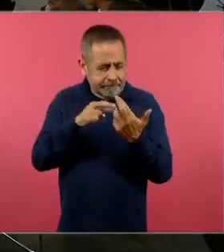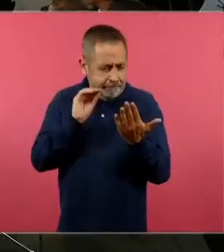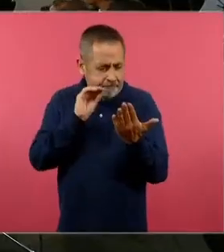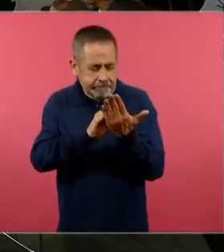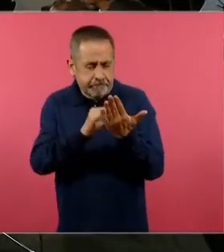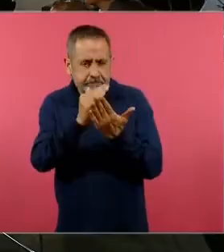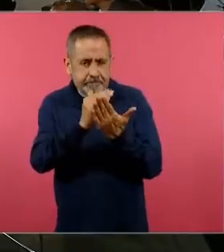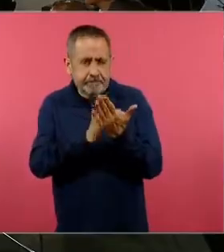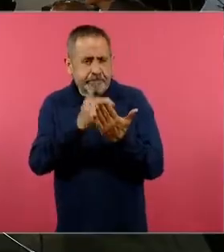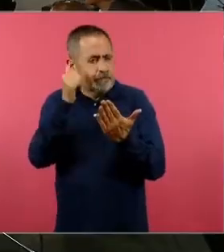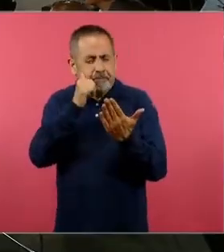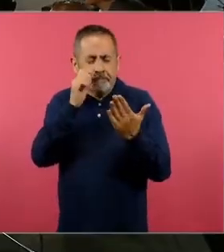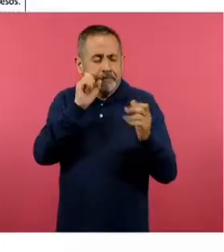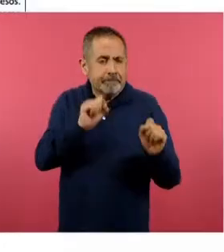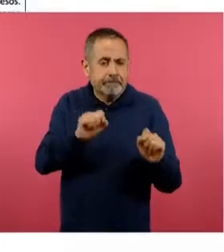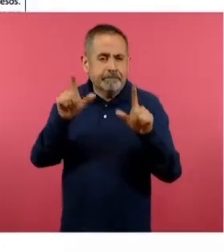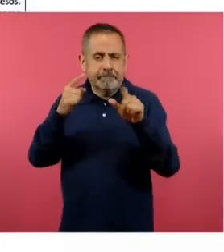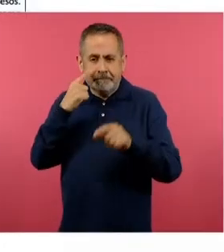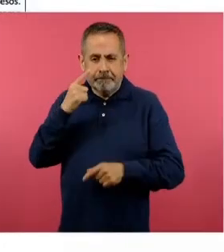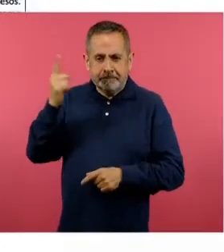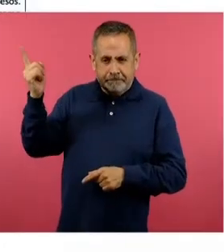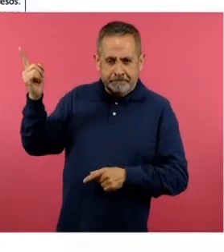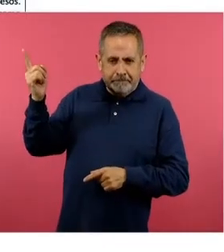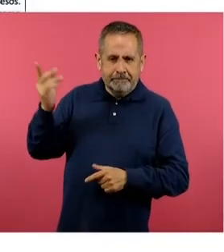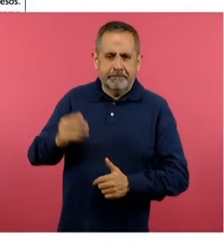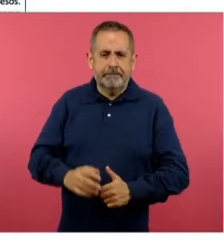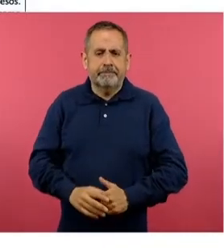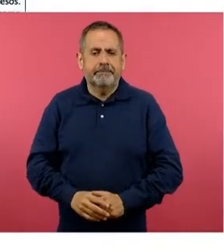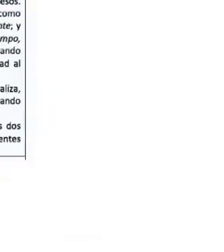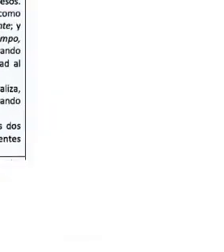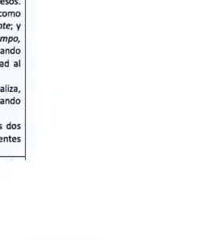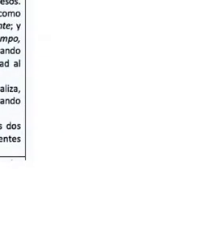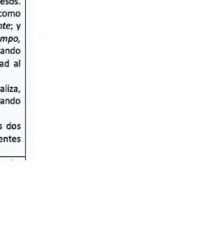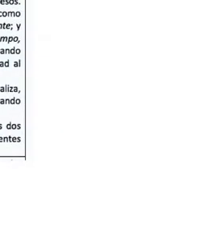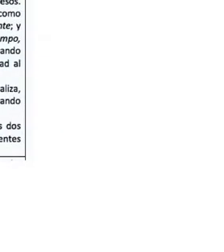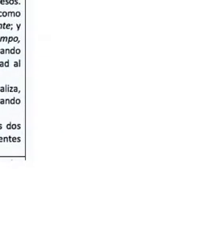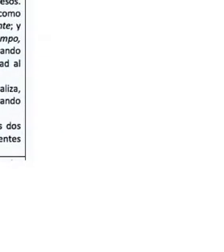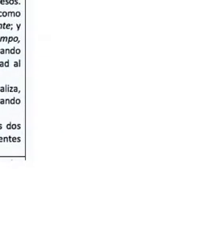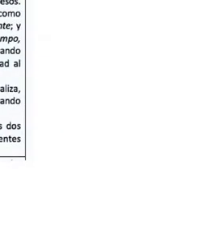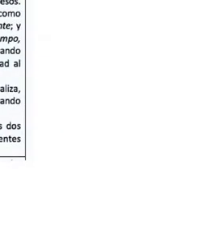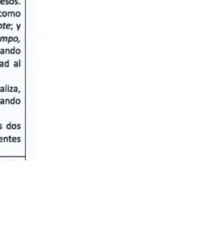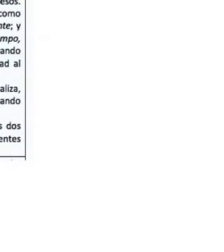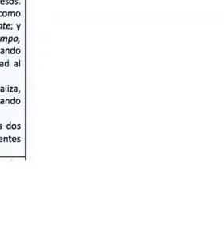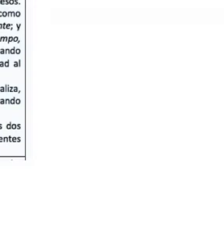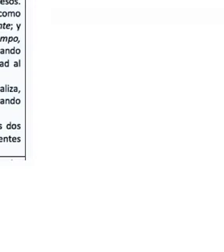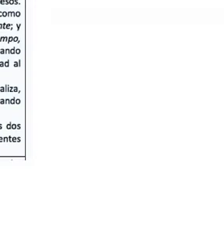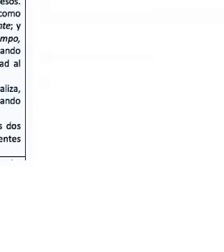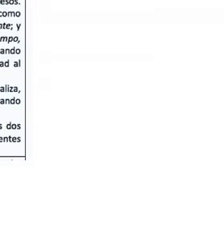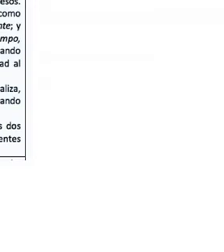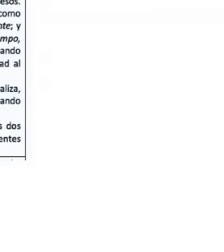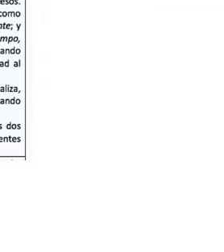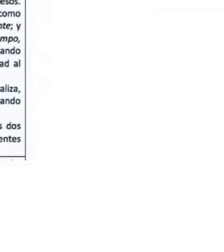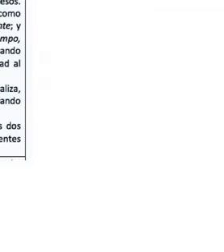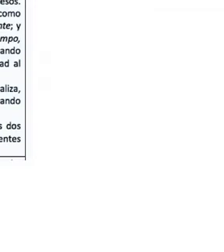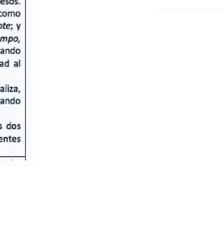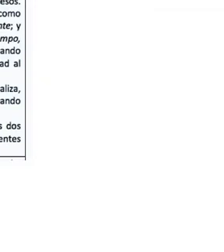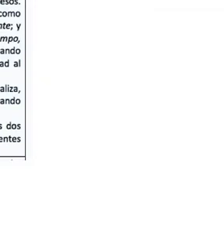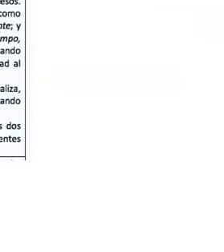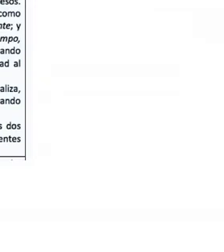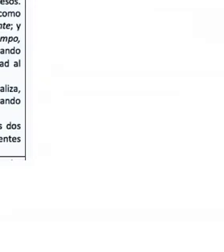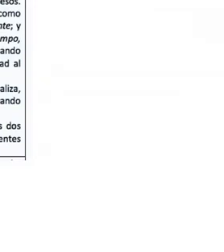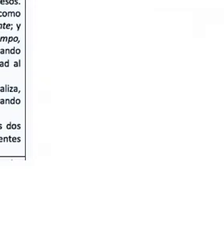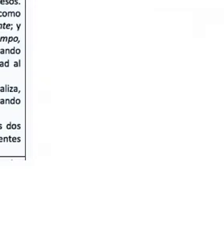aparece siempre esta imagen que se llama Avance del Contenido del Programa Sintético. Los programas sintéticos son los